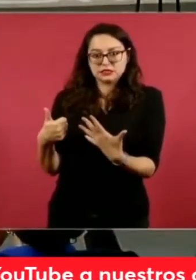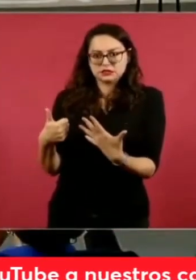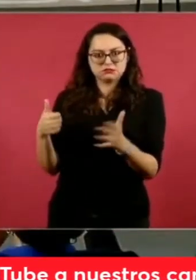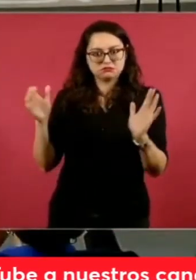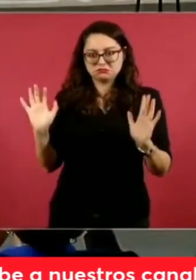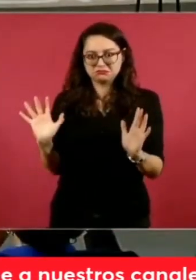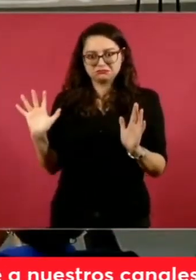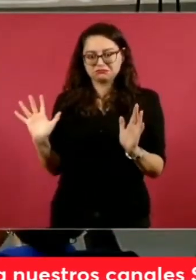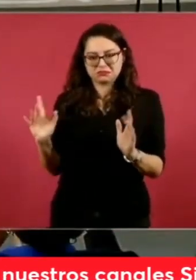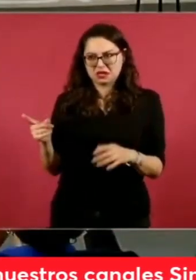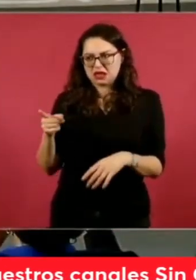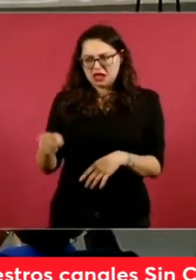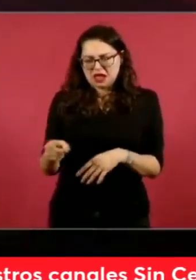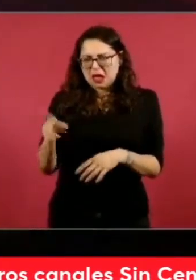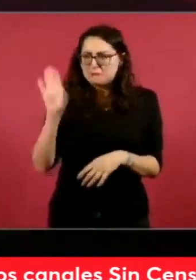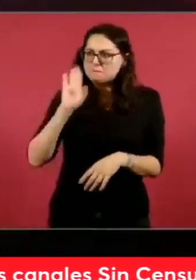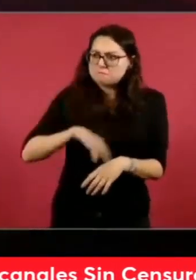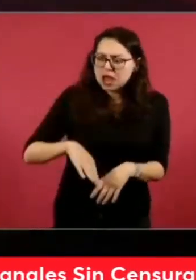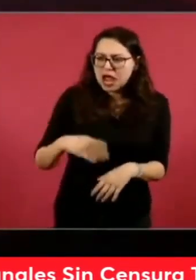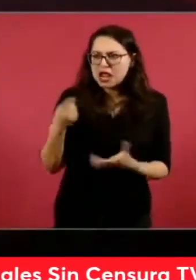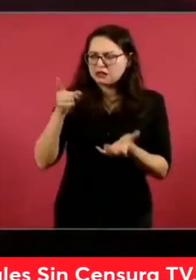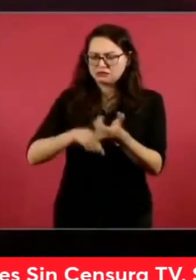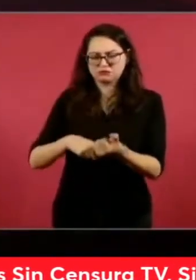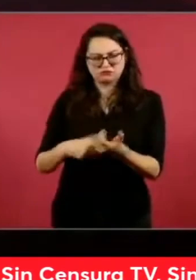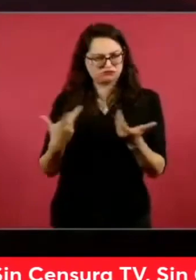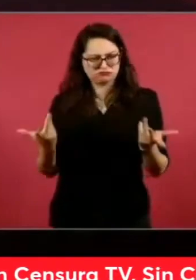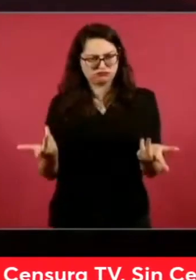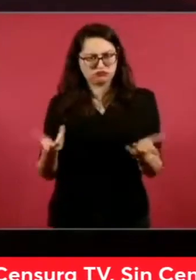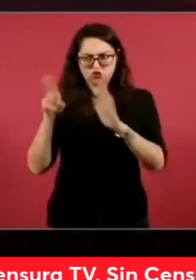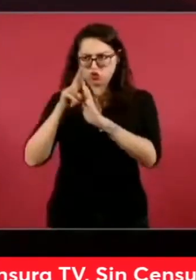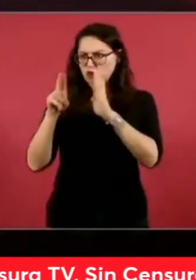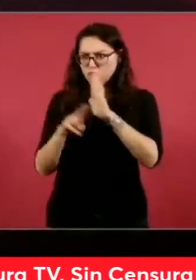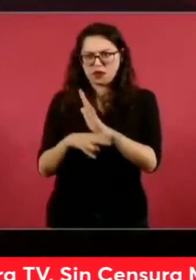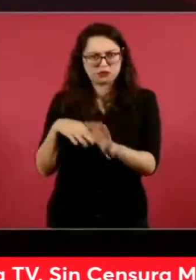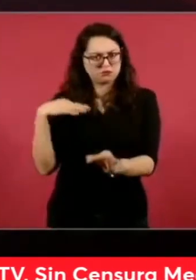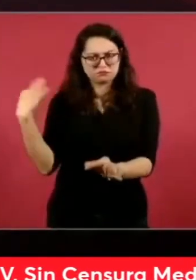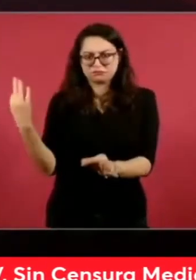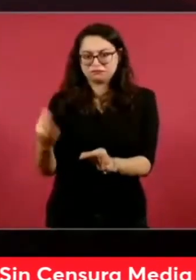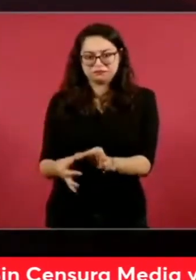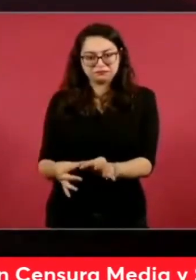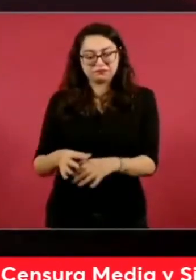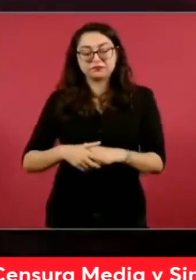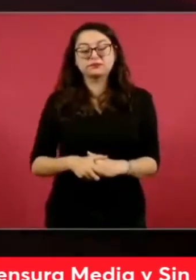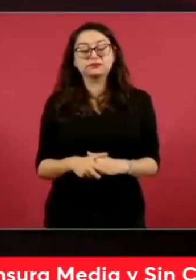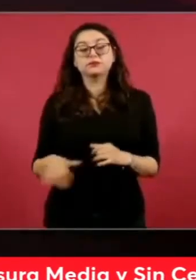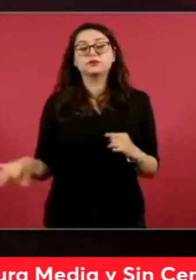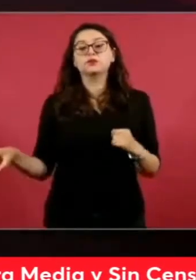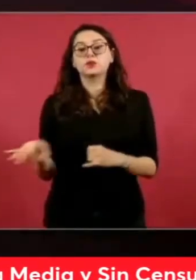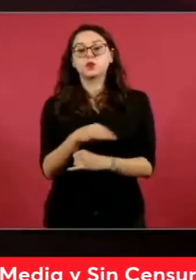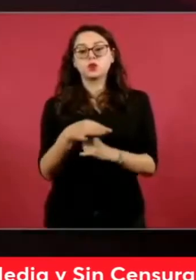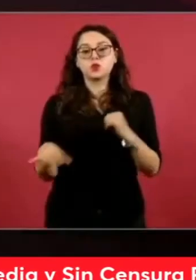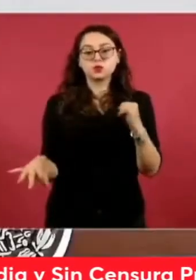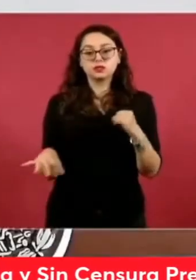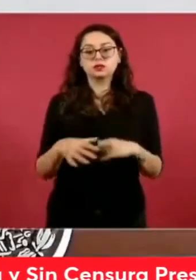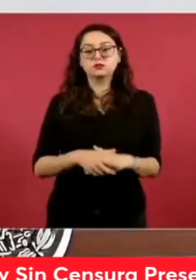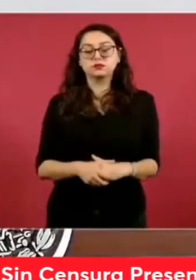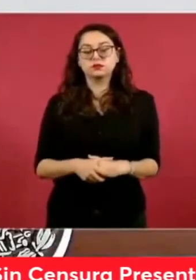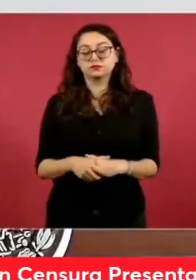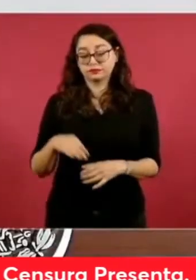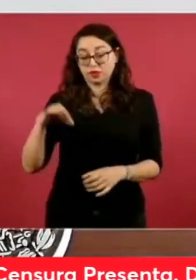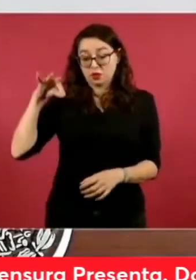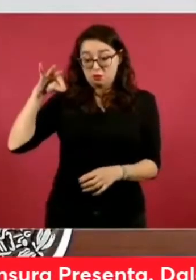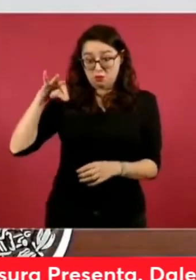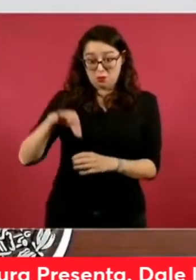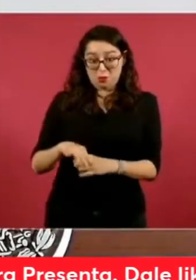lo establece la norma aplicable. Y finalmente, sobre la pretensión de nulidad de la